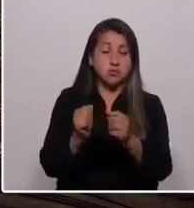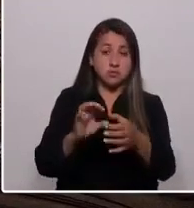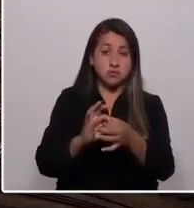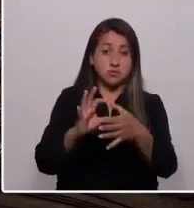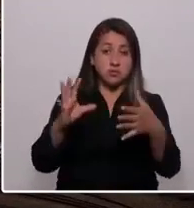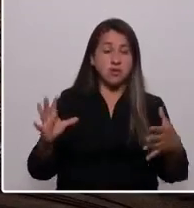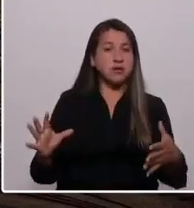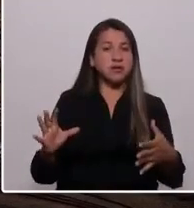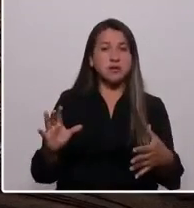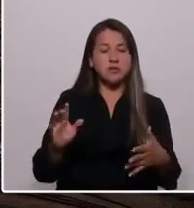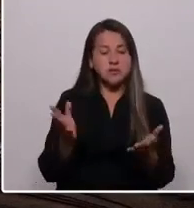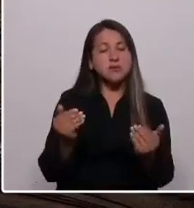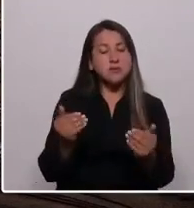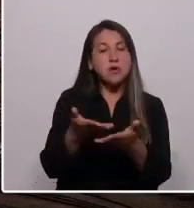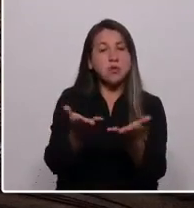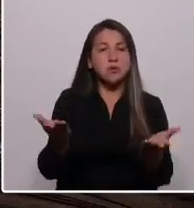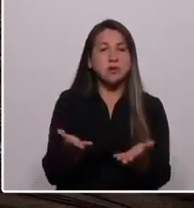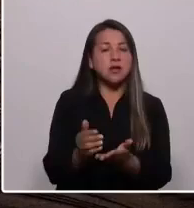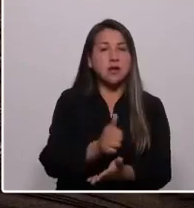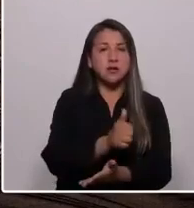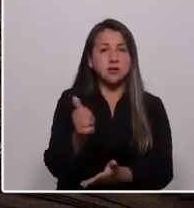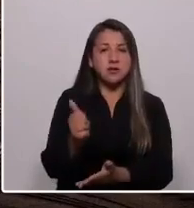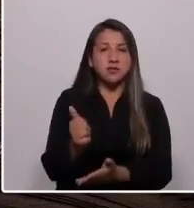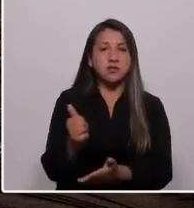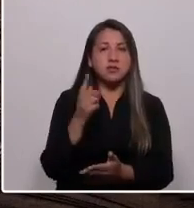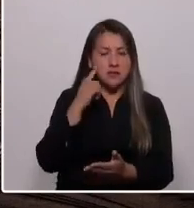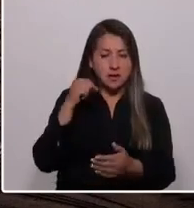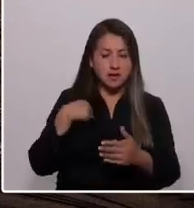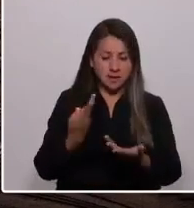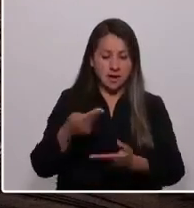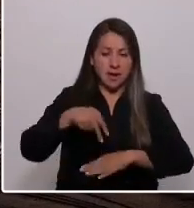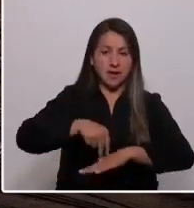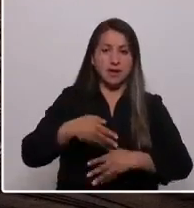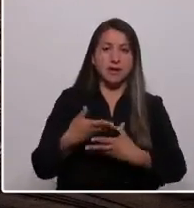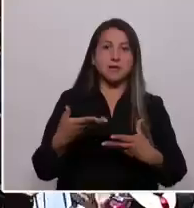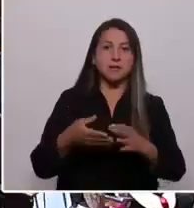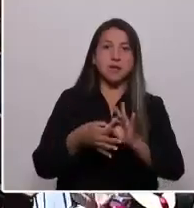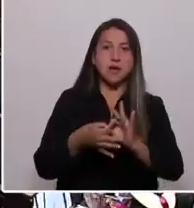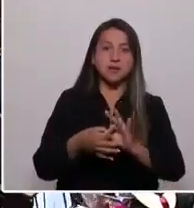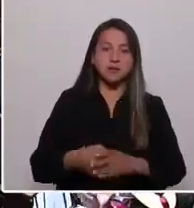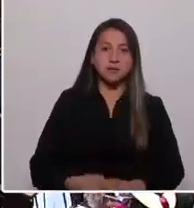calles, los necesitamos para estar acá. Muchas gracias. Aplausos.